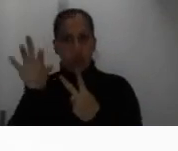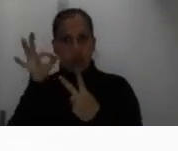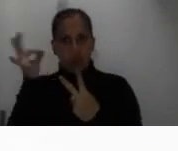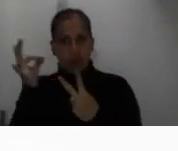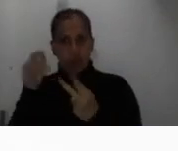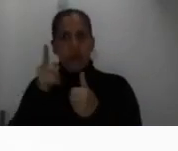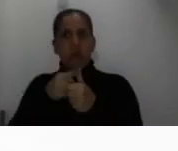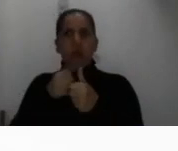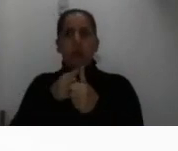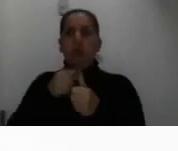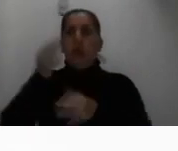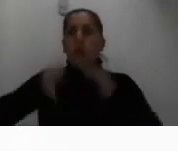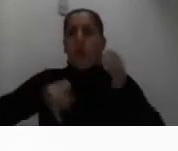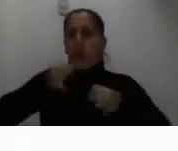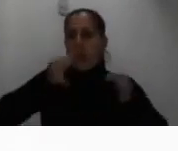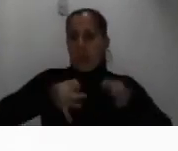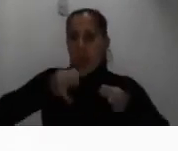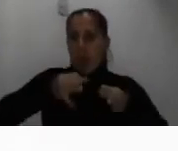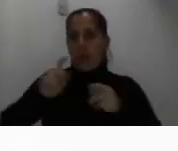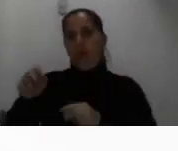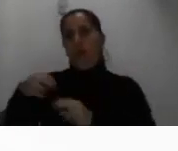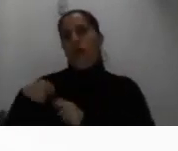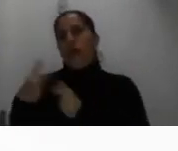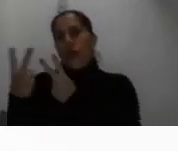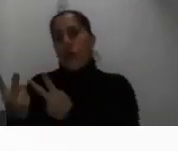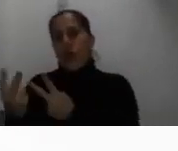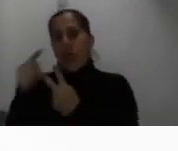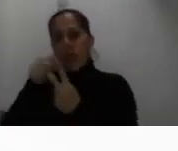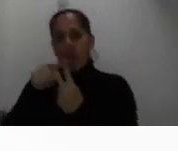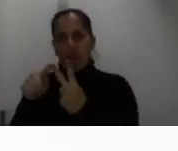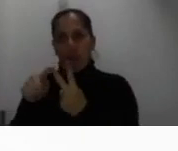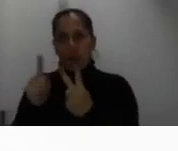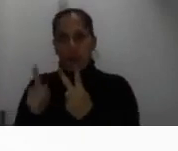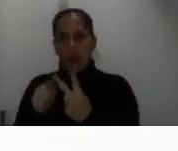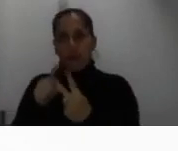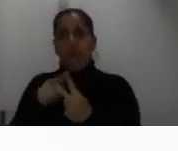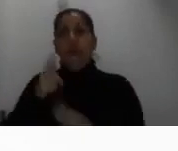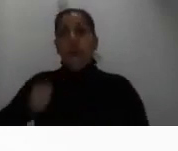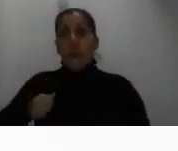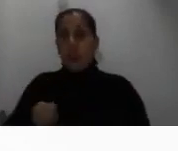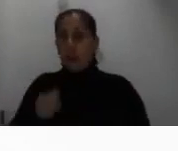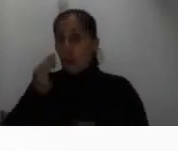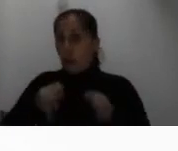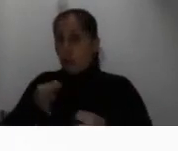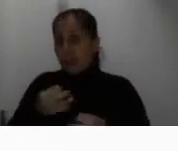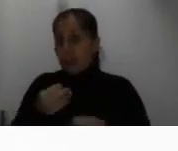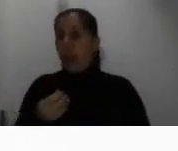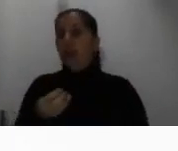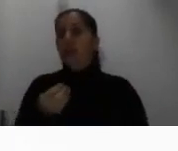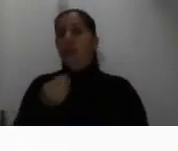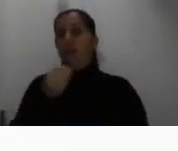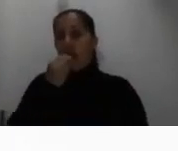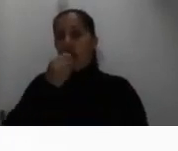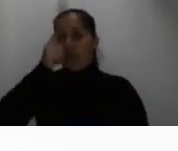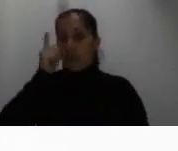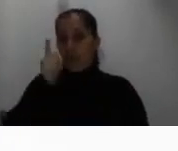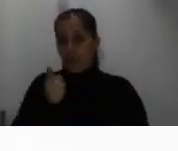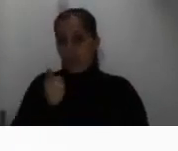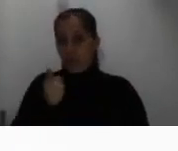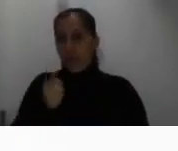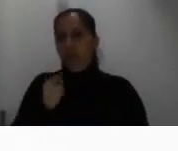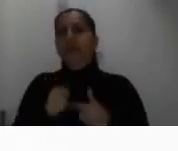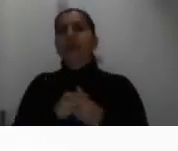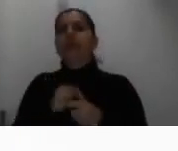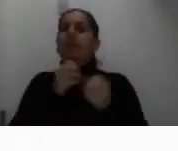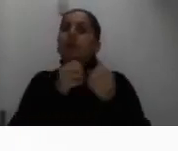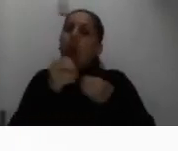o la que es voluntaria. Si es una pensión alimentaria judicial, la oficina les va a